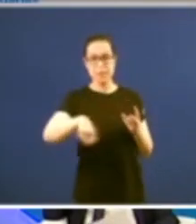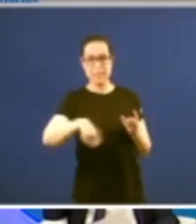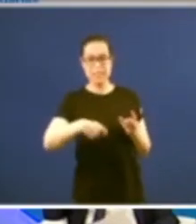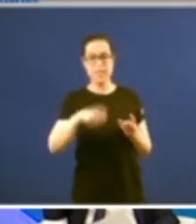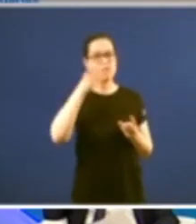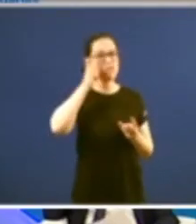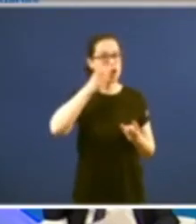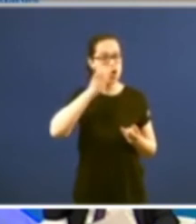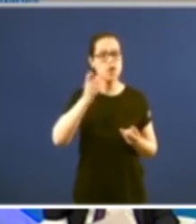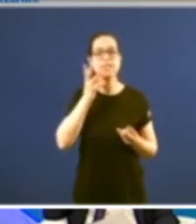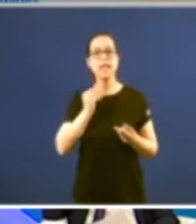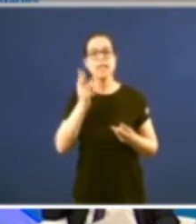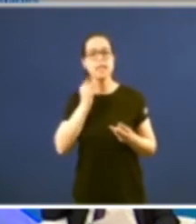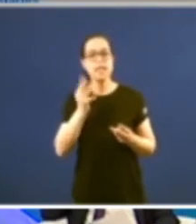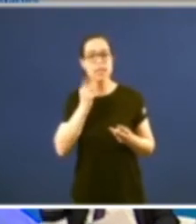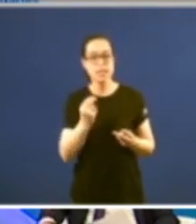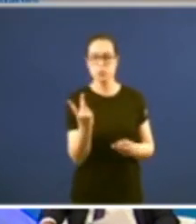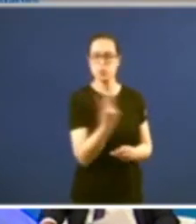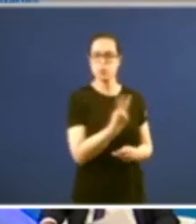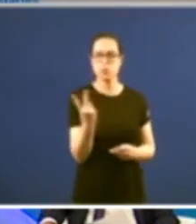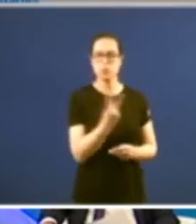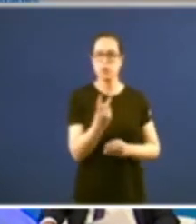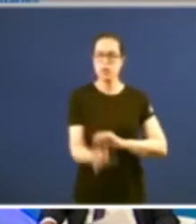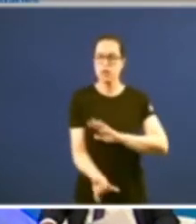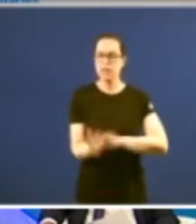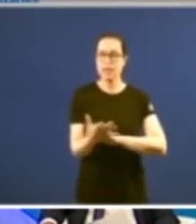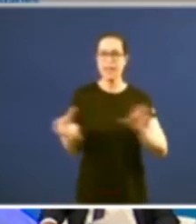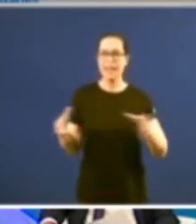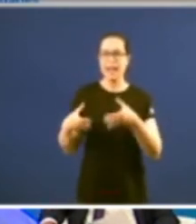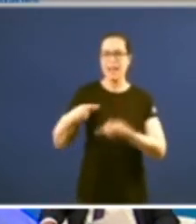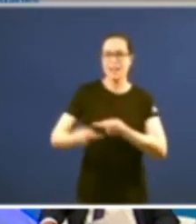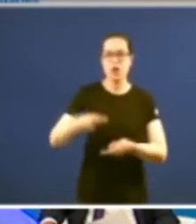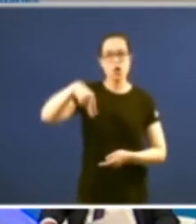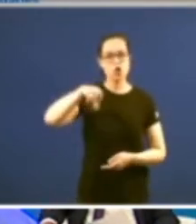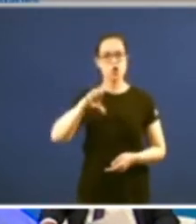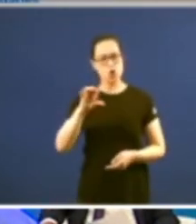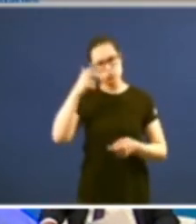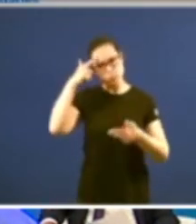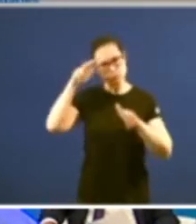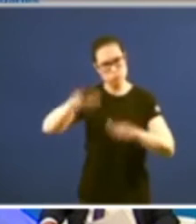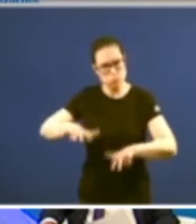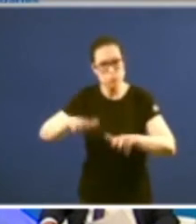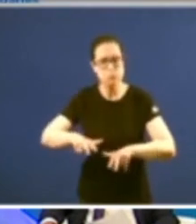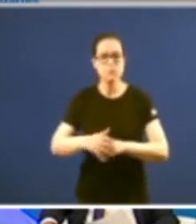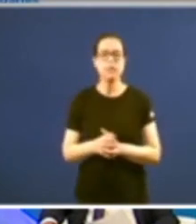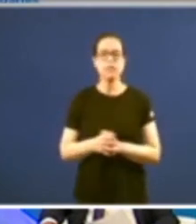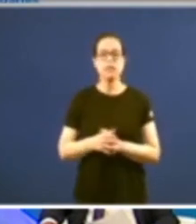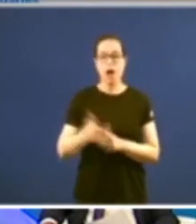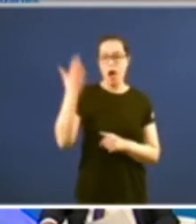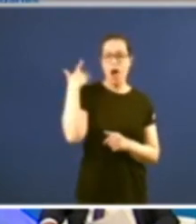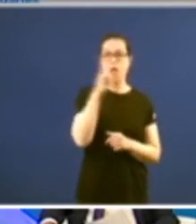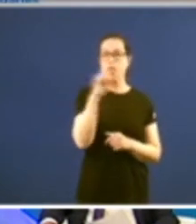acaban de render homenaxe aos creadores discípulos e seguidores da xeración noso que creen que o que hai un século soñaron